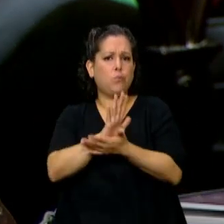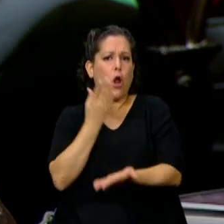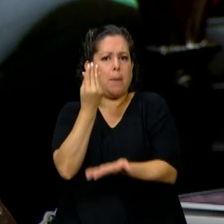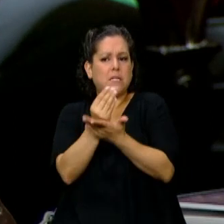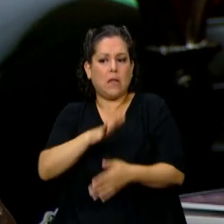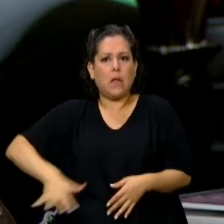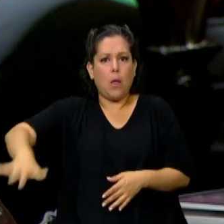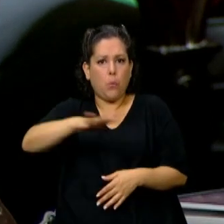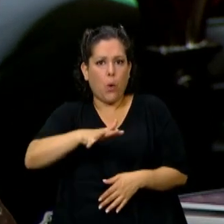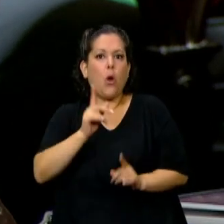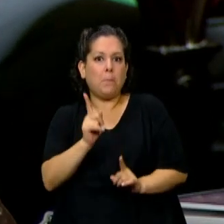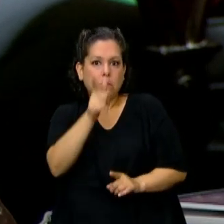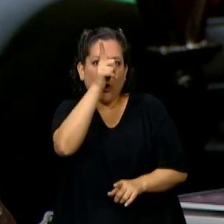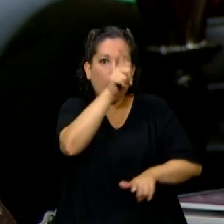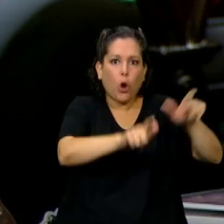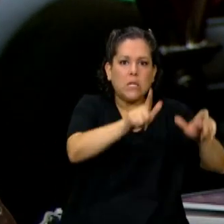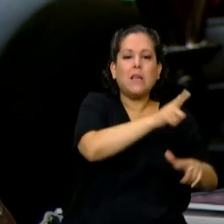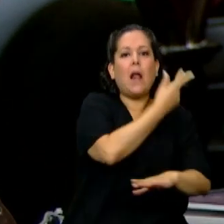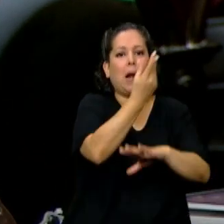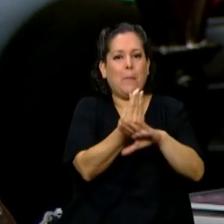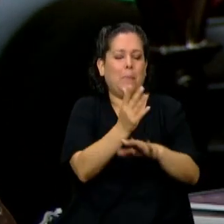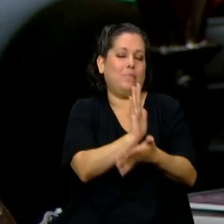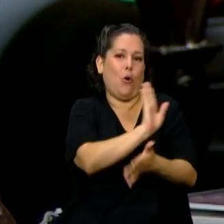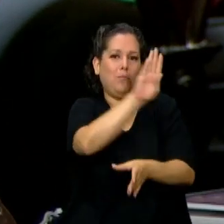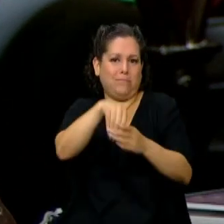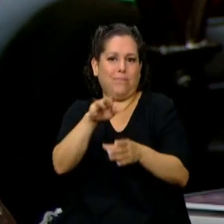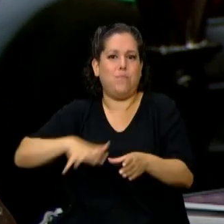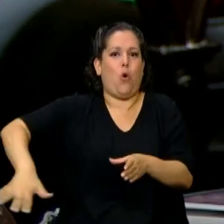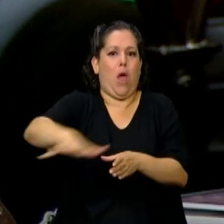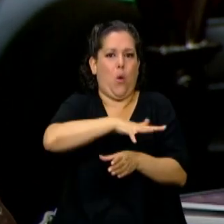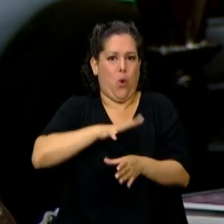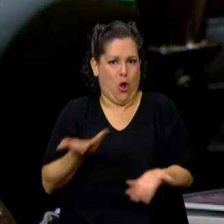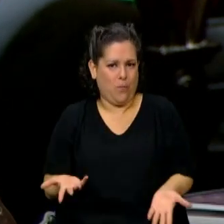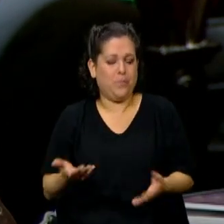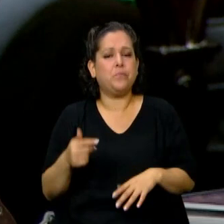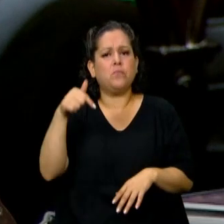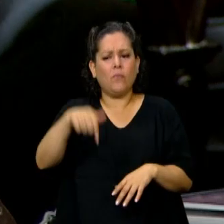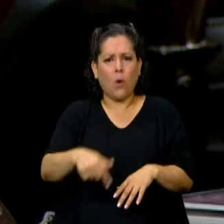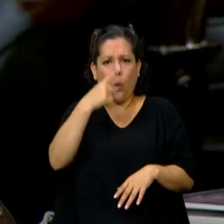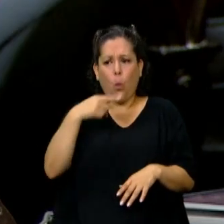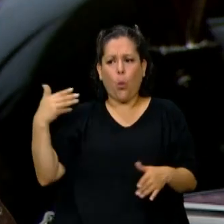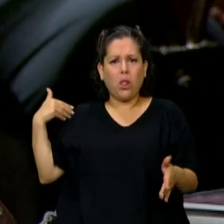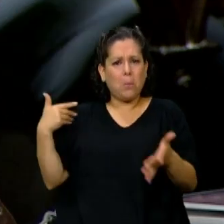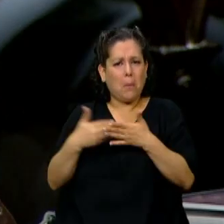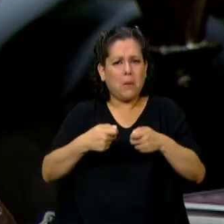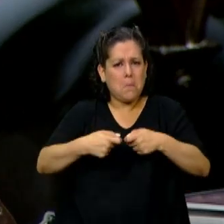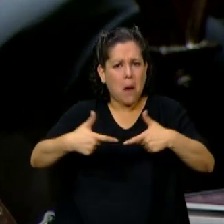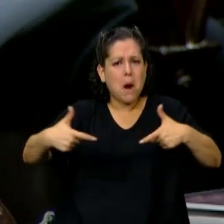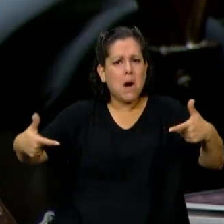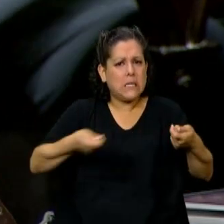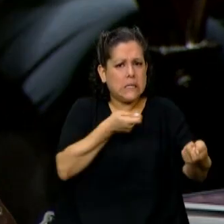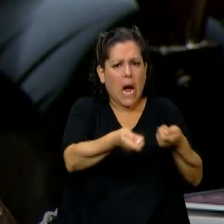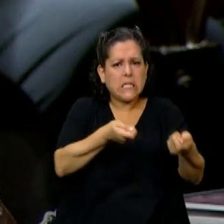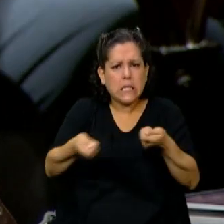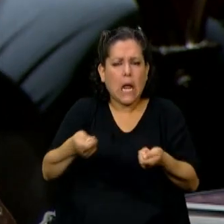son el pueblo, que además, en el actual contexto de violencia y criminalidad creciente, directamente